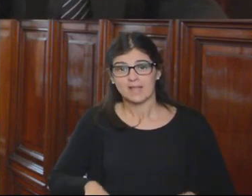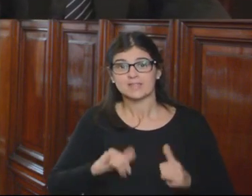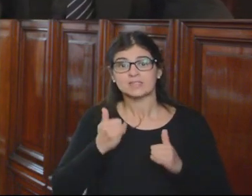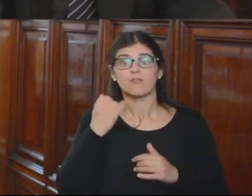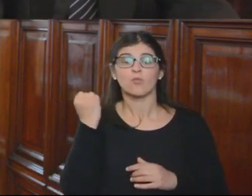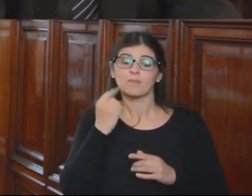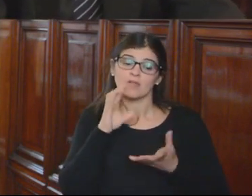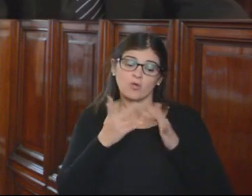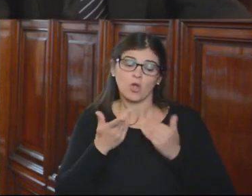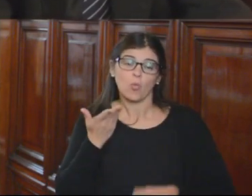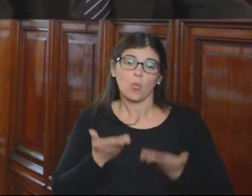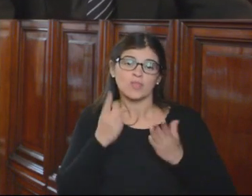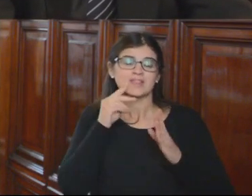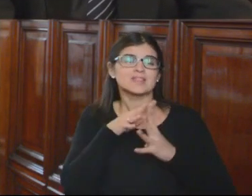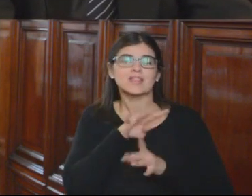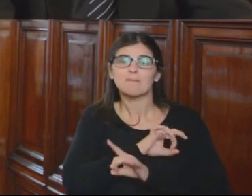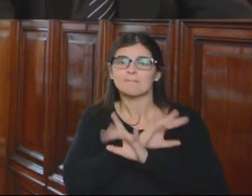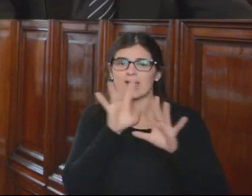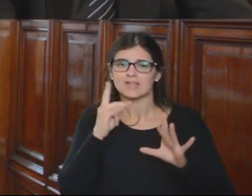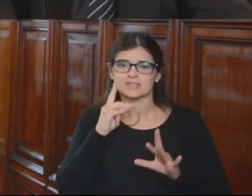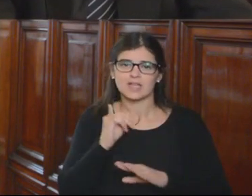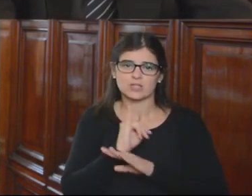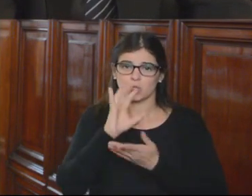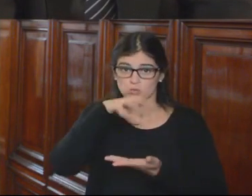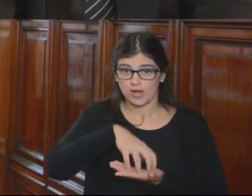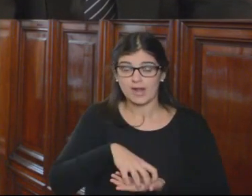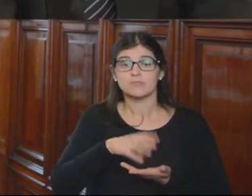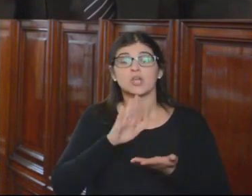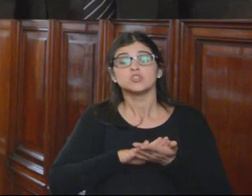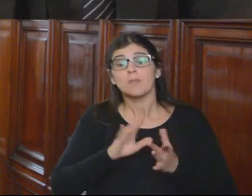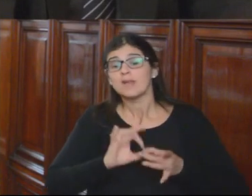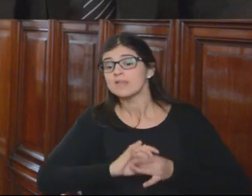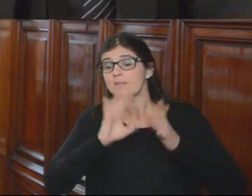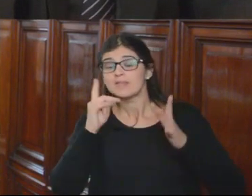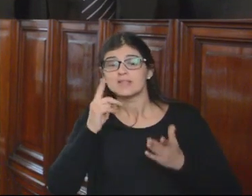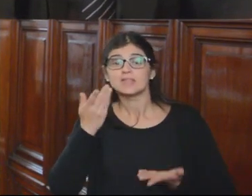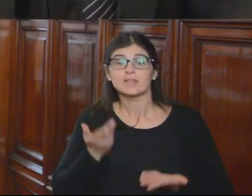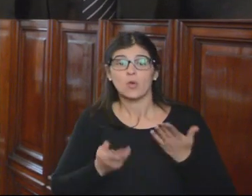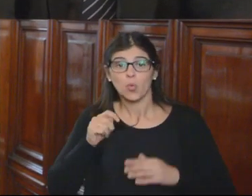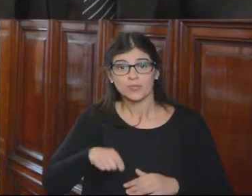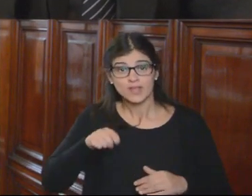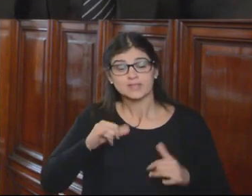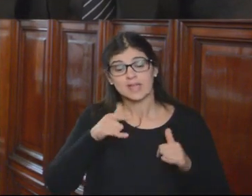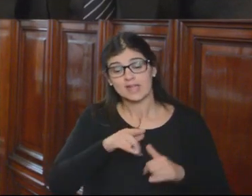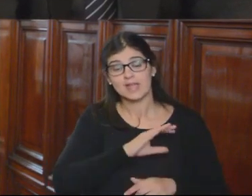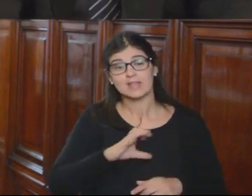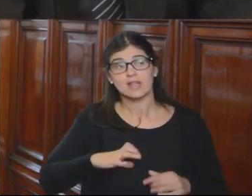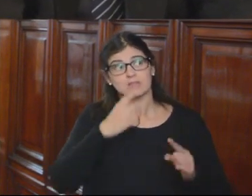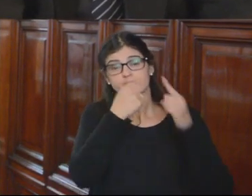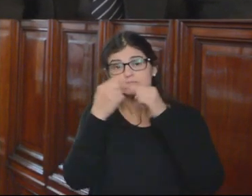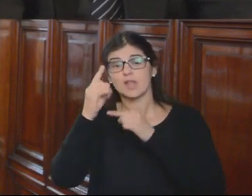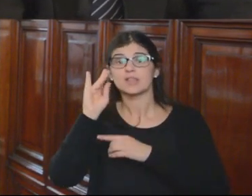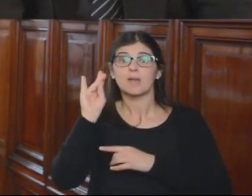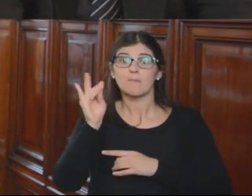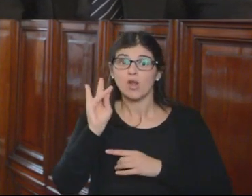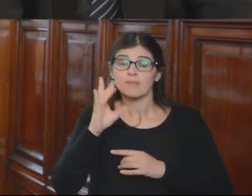del Ministerio de Justicia y Transparencia Institucional. Respecto a la independencia de Justicia, cabe recalcar que el Estado Plurinacional de Bolivia